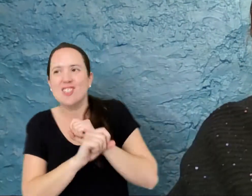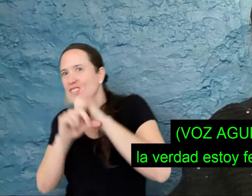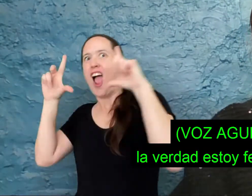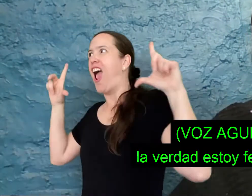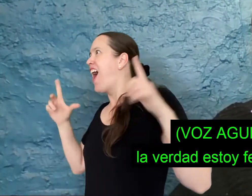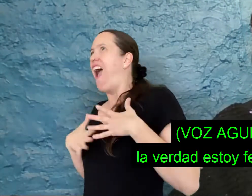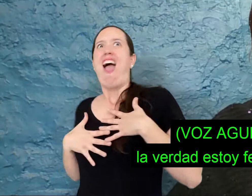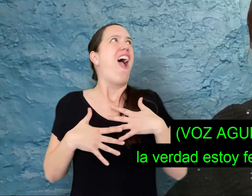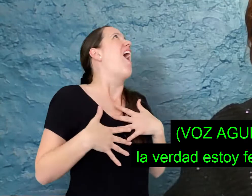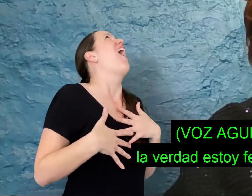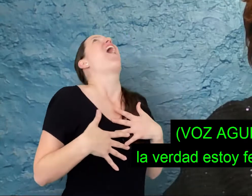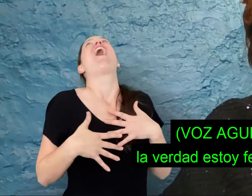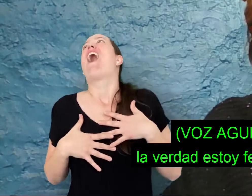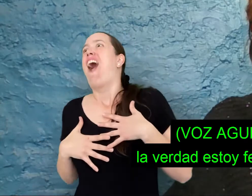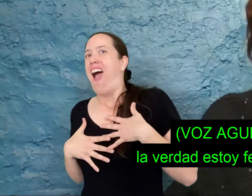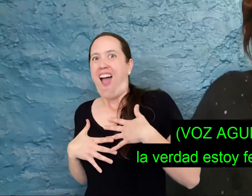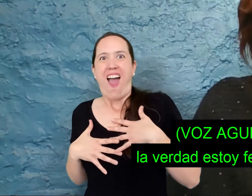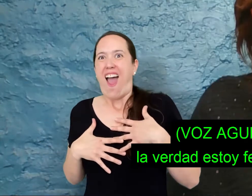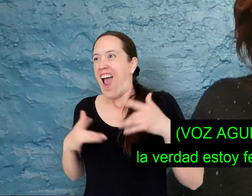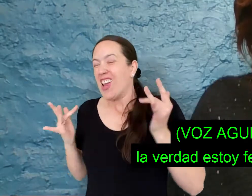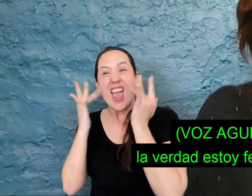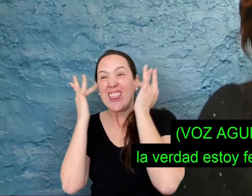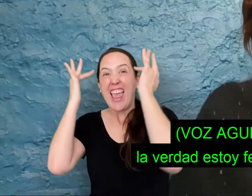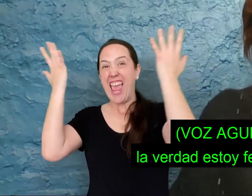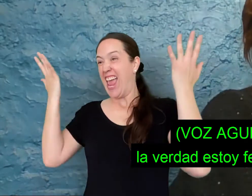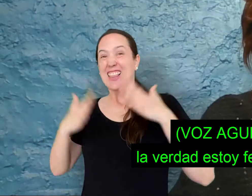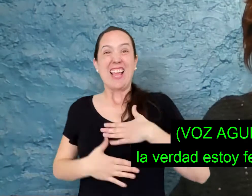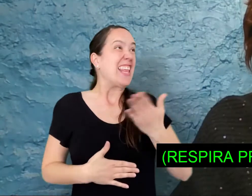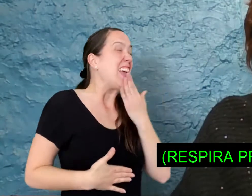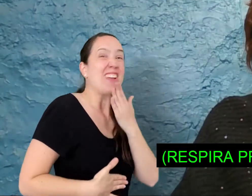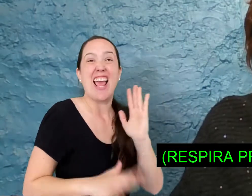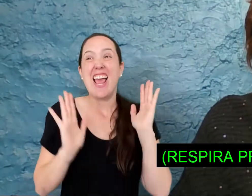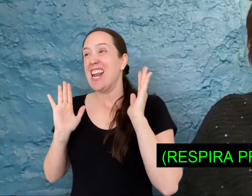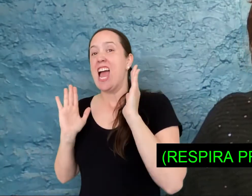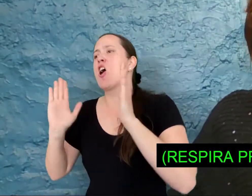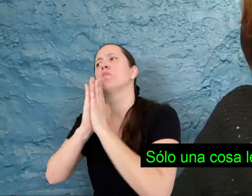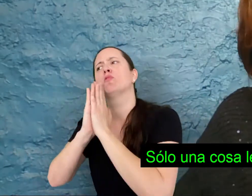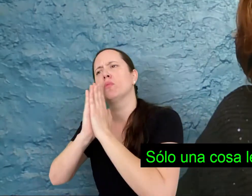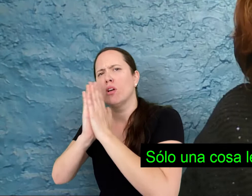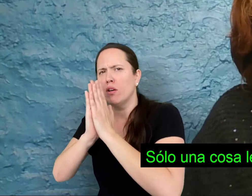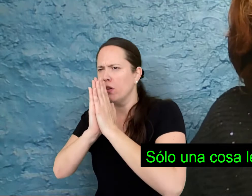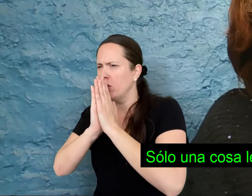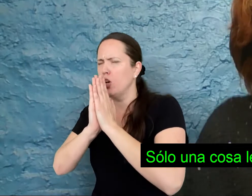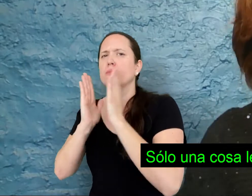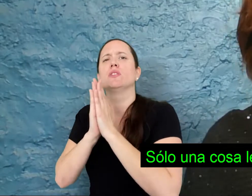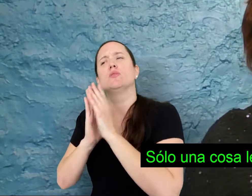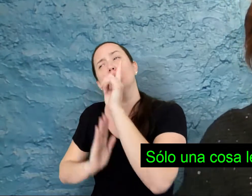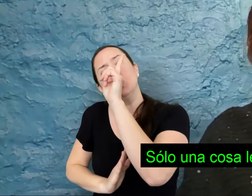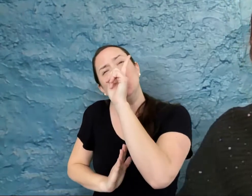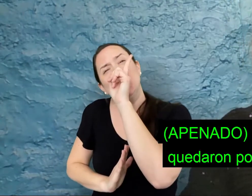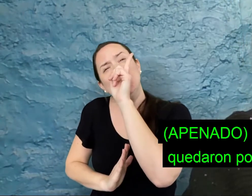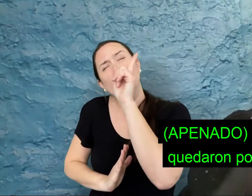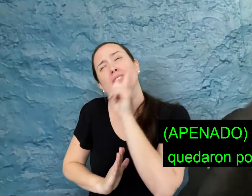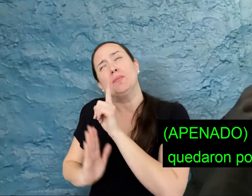¡Ay, mi dueña gravedad! Estoy feliz, feliz, feliz. Solo una cosa le quiero pedir.